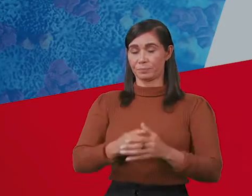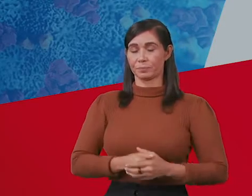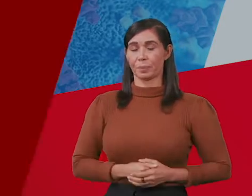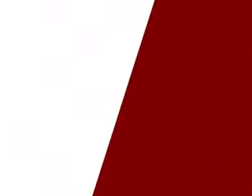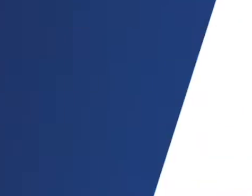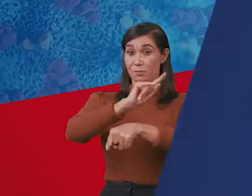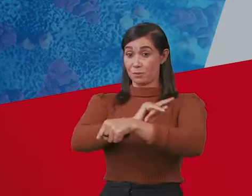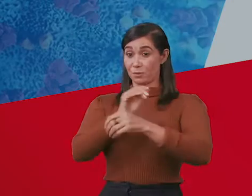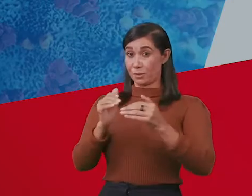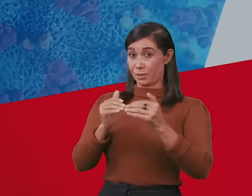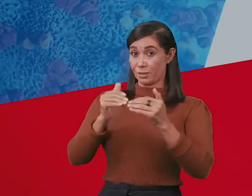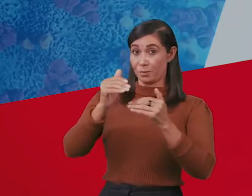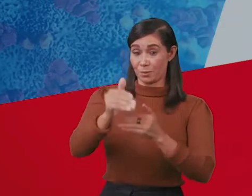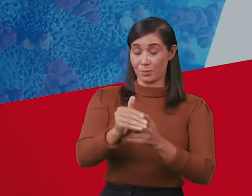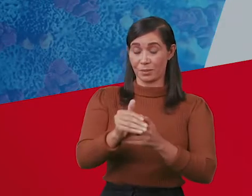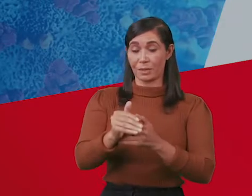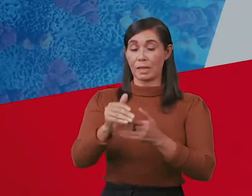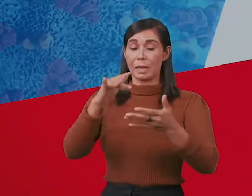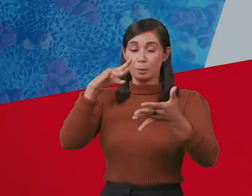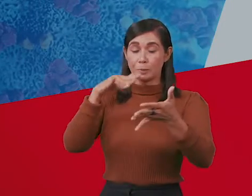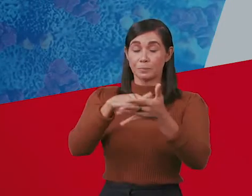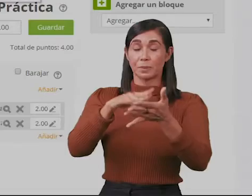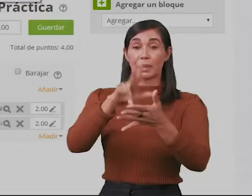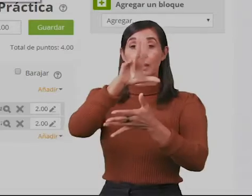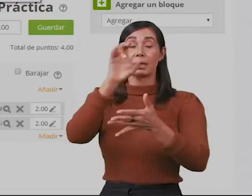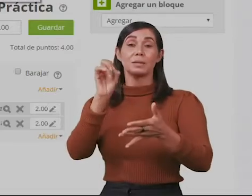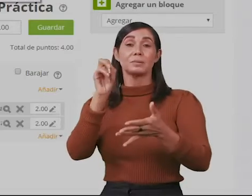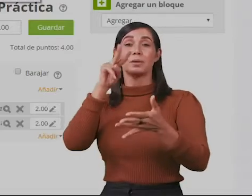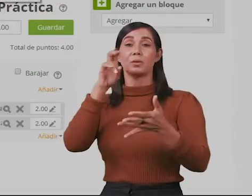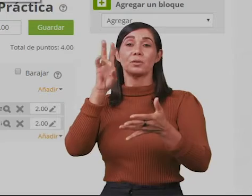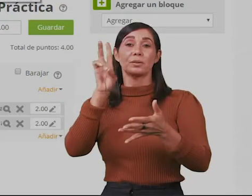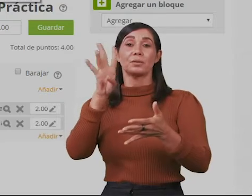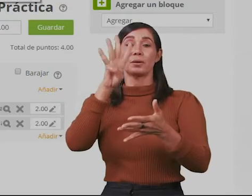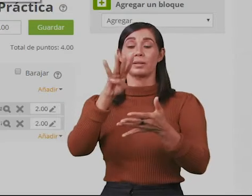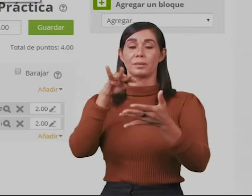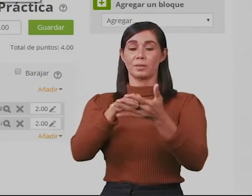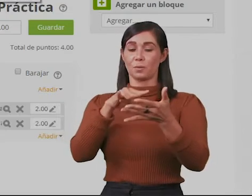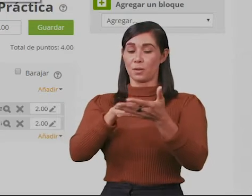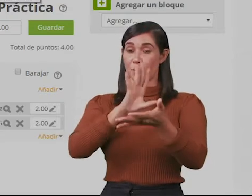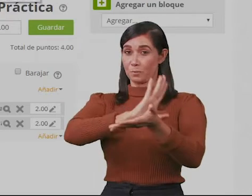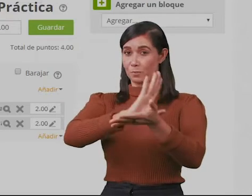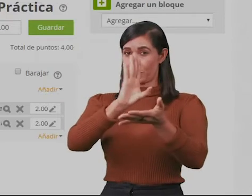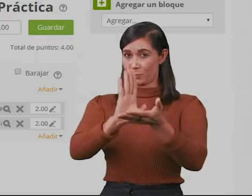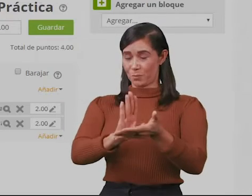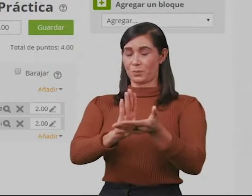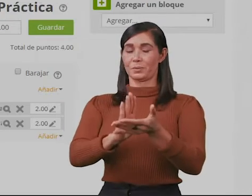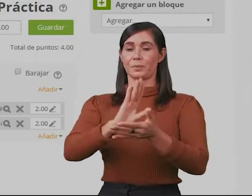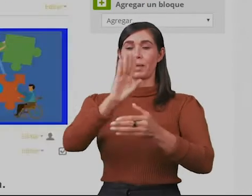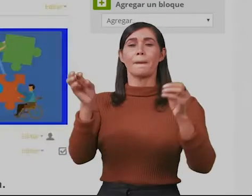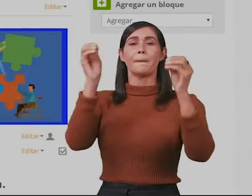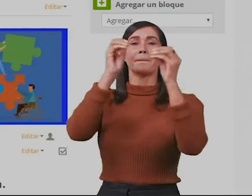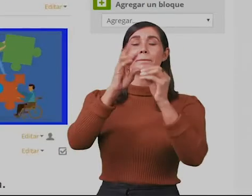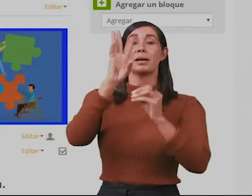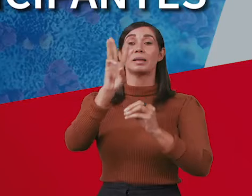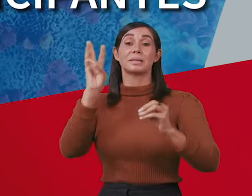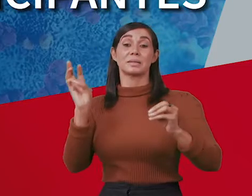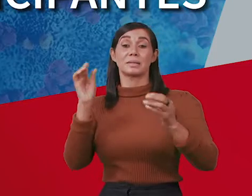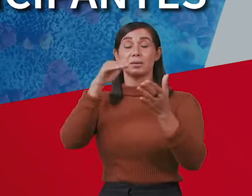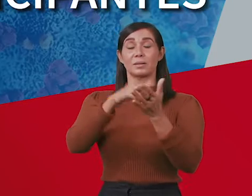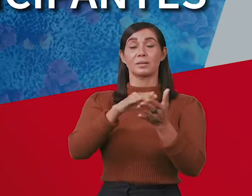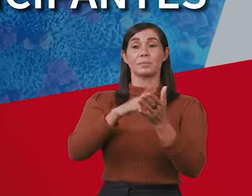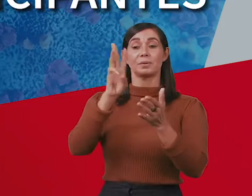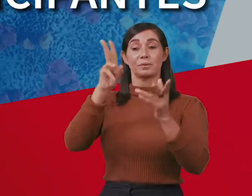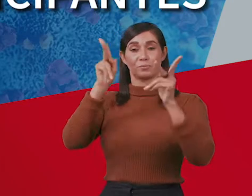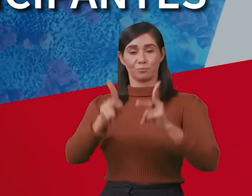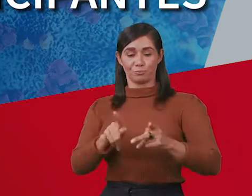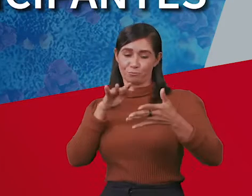aislamiento. Infotep no se ha detenido. Se están dando 3.274 cursos formativos virtuales a más